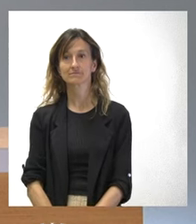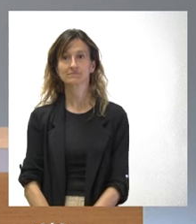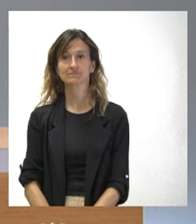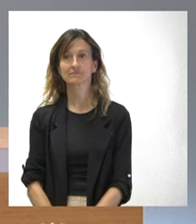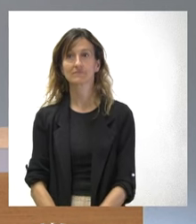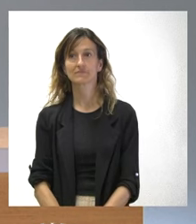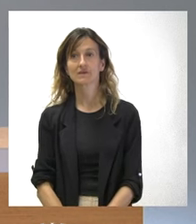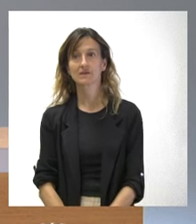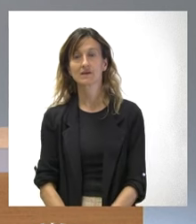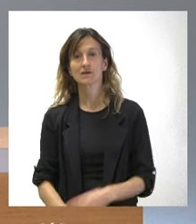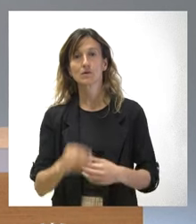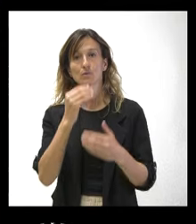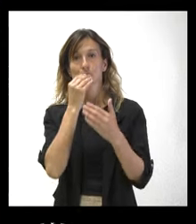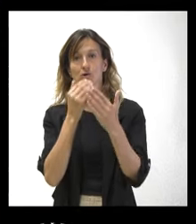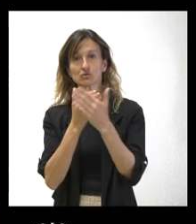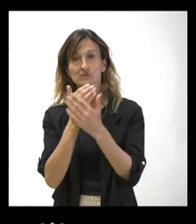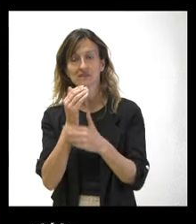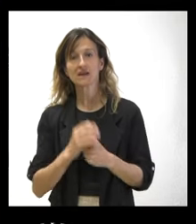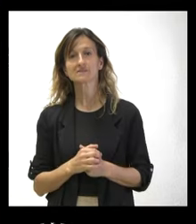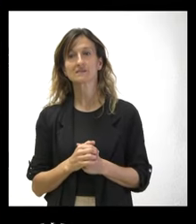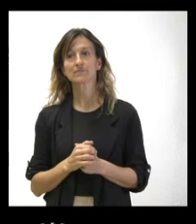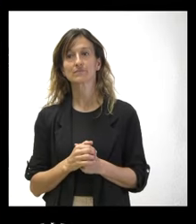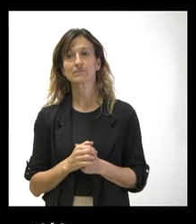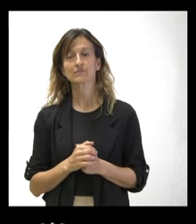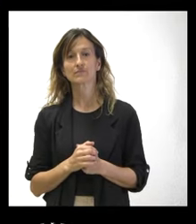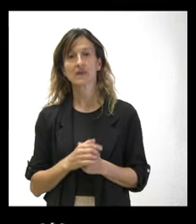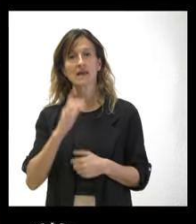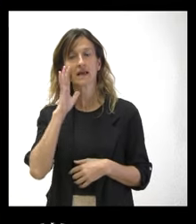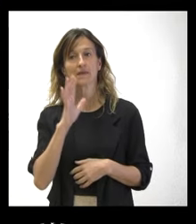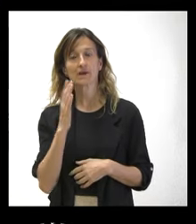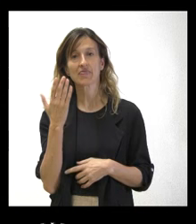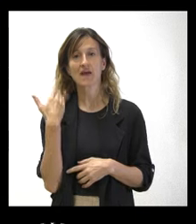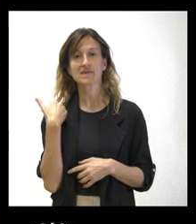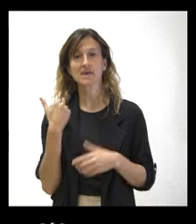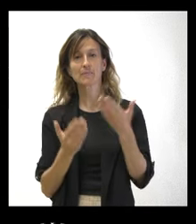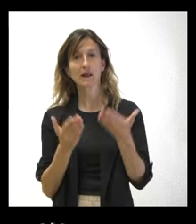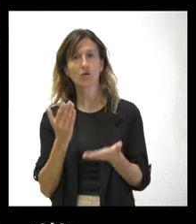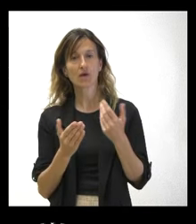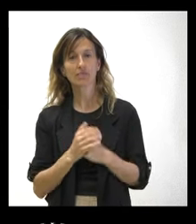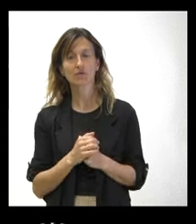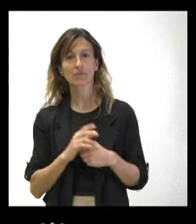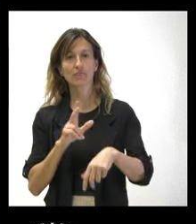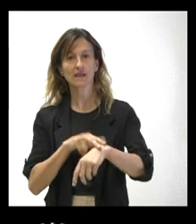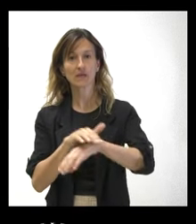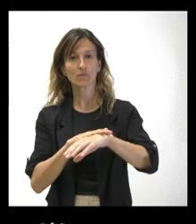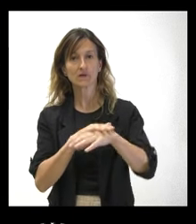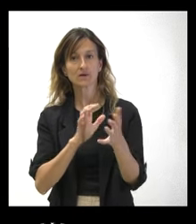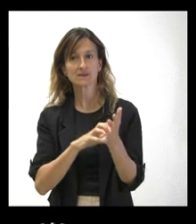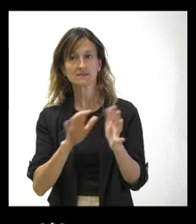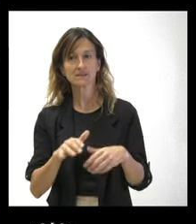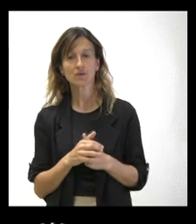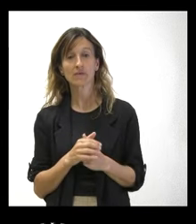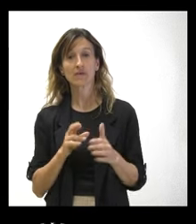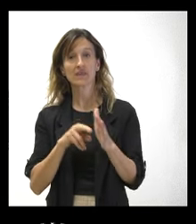Buenos días. ¿Qué le parece al consejero de la Presidencia las declaraciones que realizó ayer, la valoración que hizo ayer el delegado del Gobierno en Castilla y León de que el